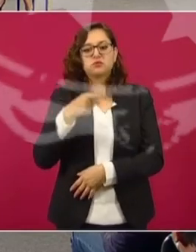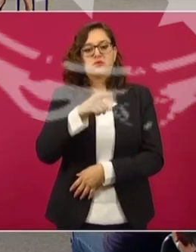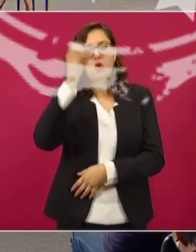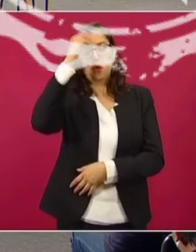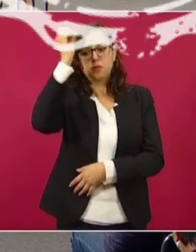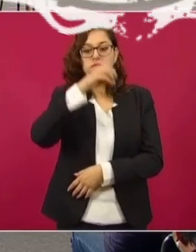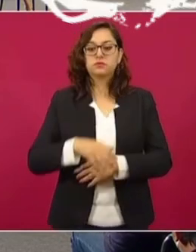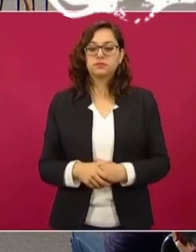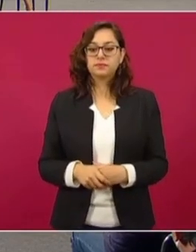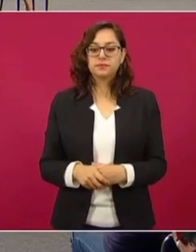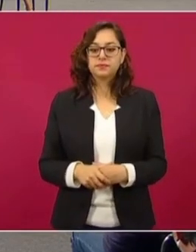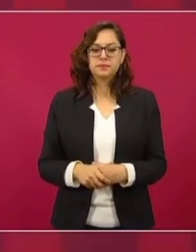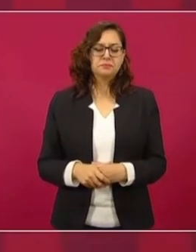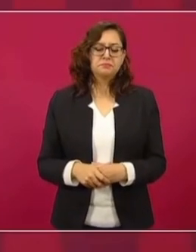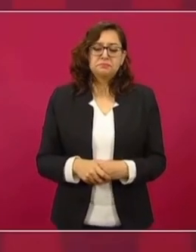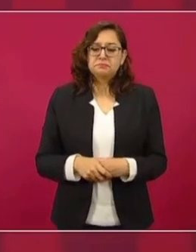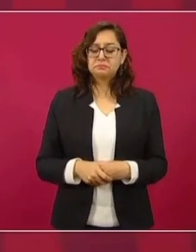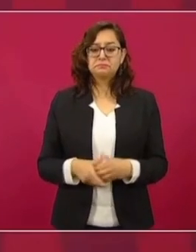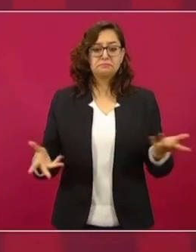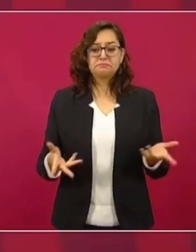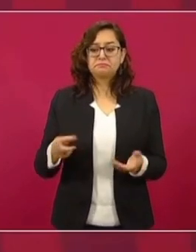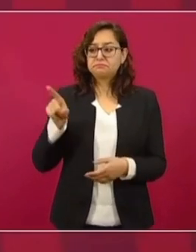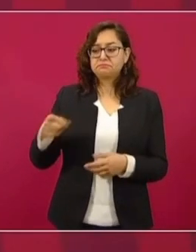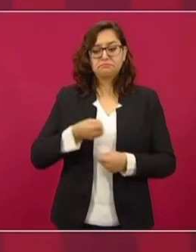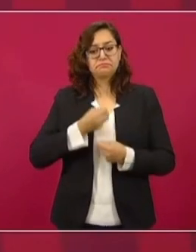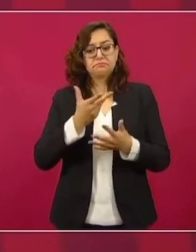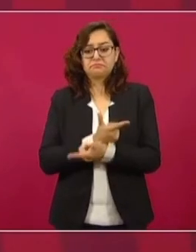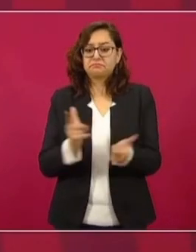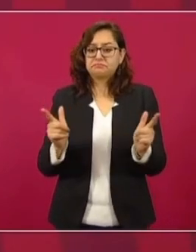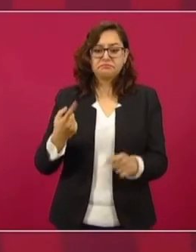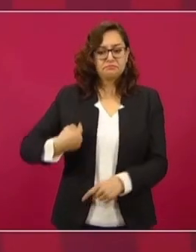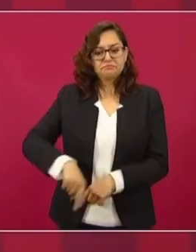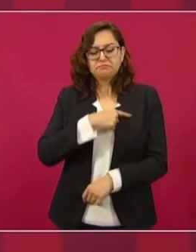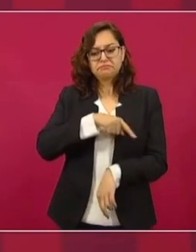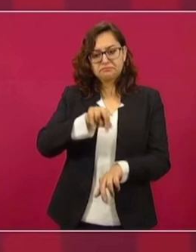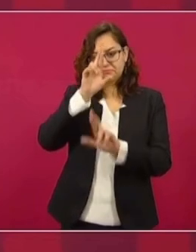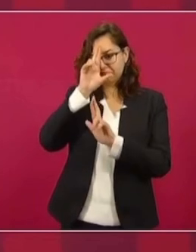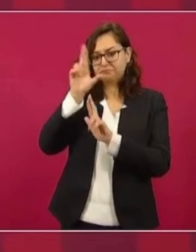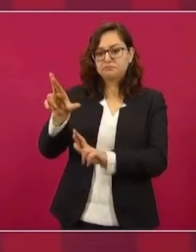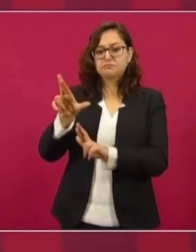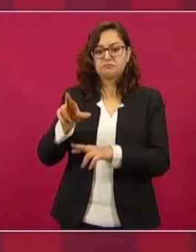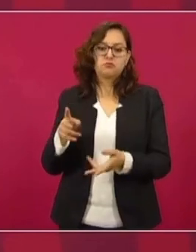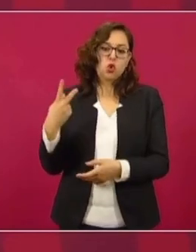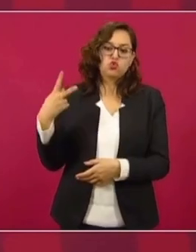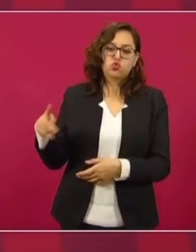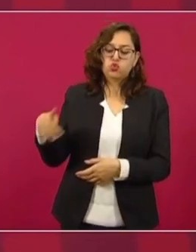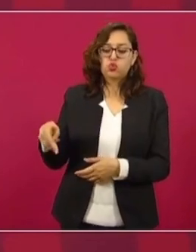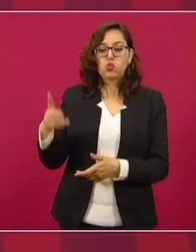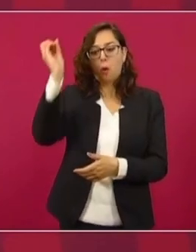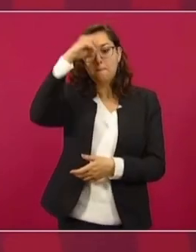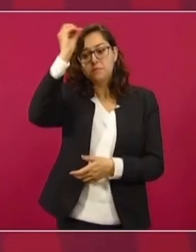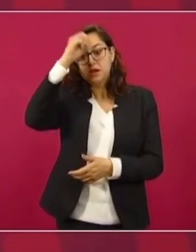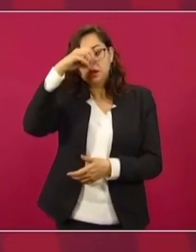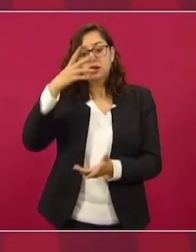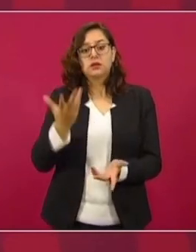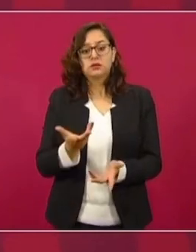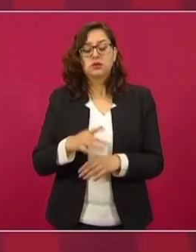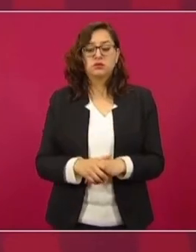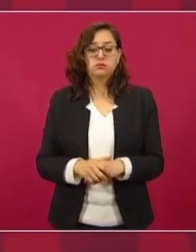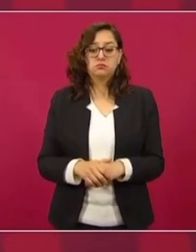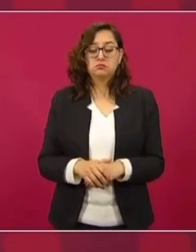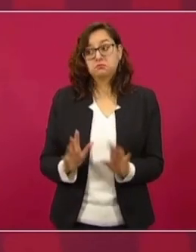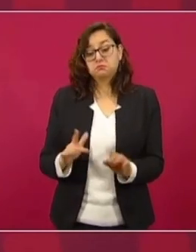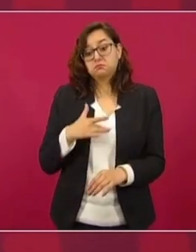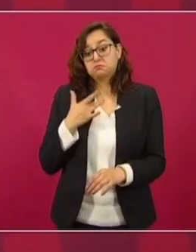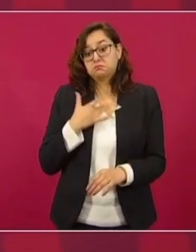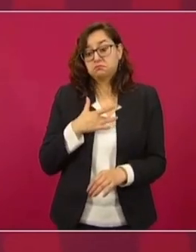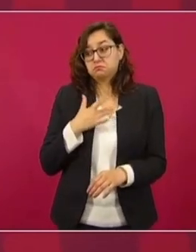Pues que somos respetuosos de la libertad que tiene el consejero presidente de manifestar lo que él